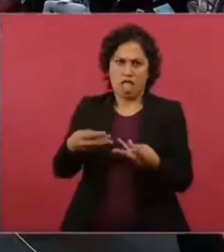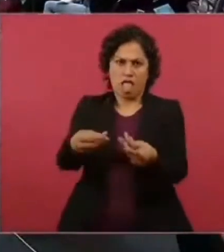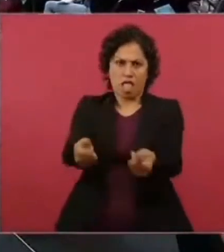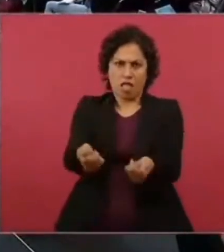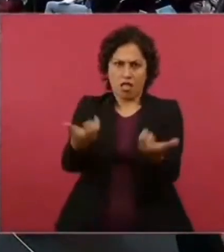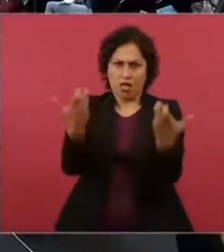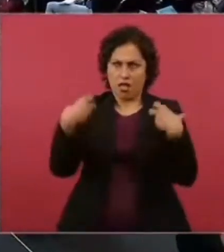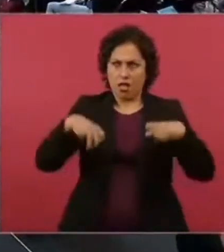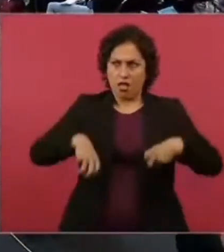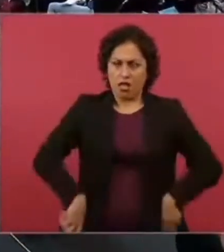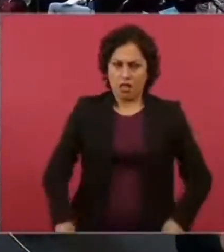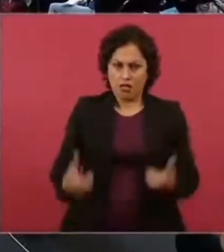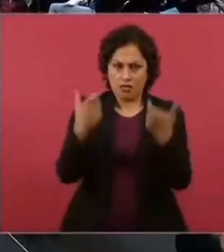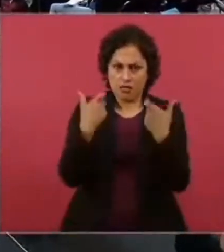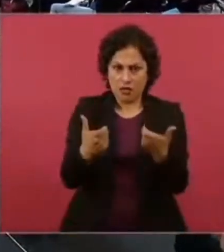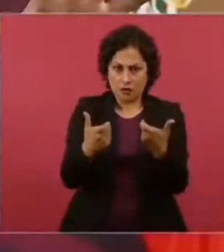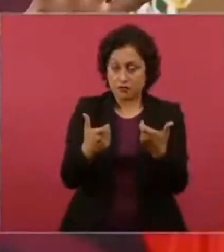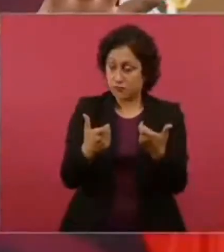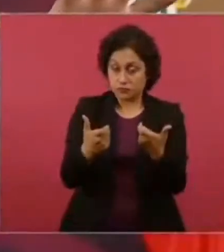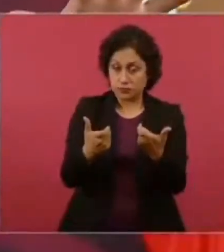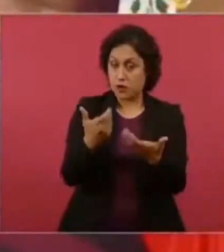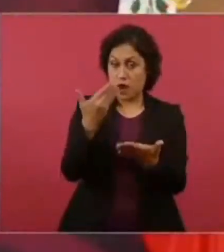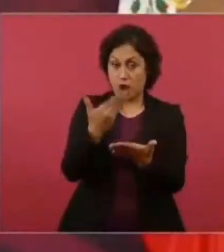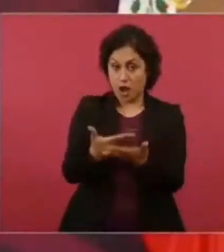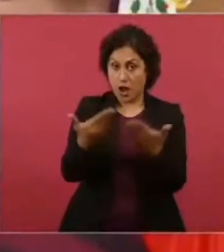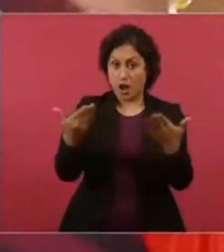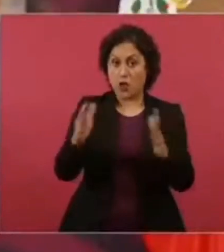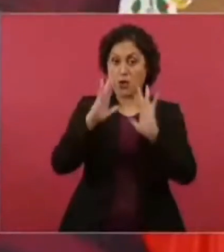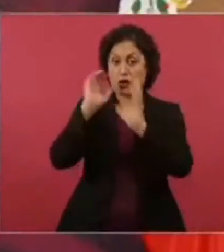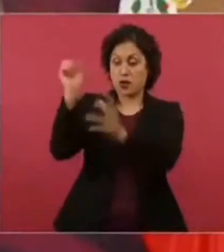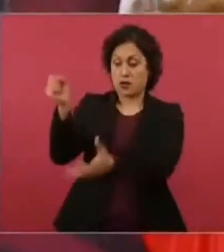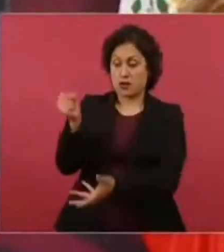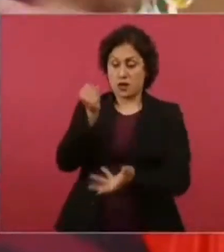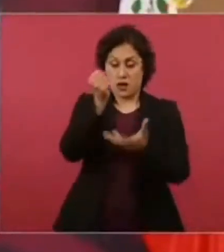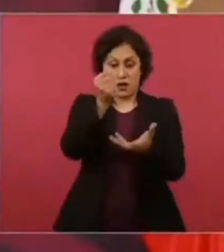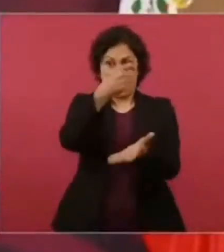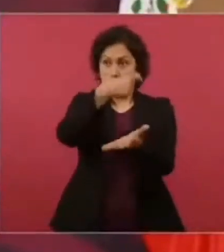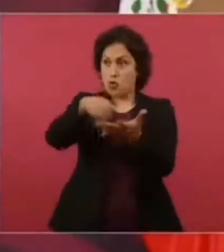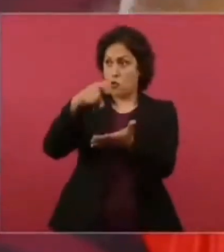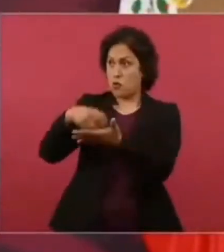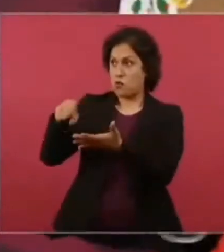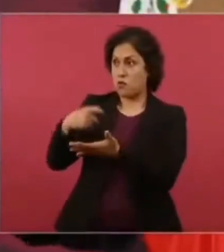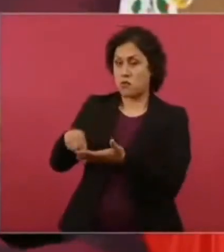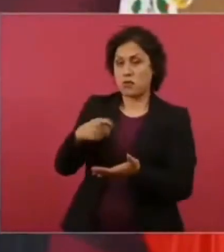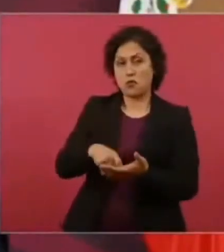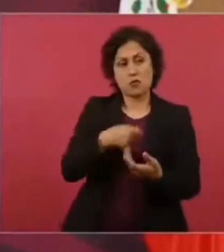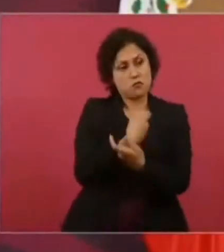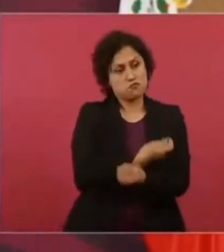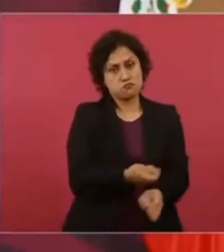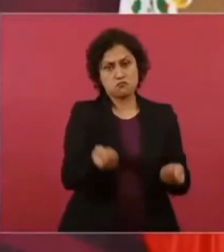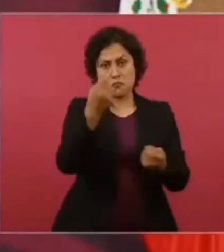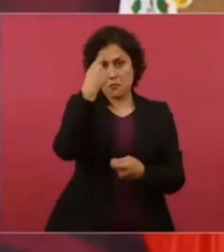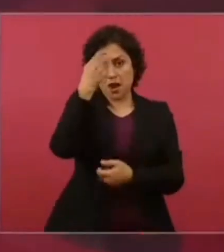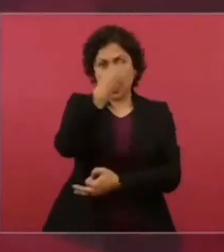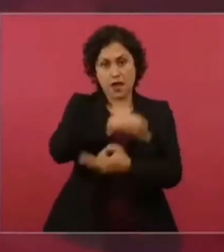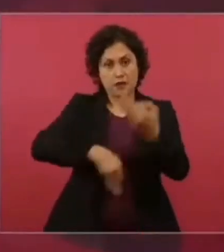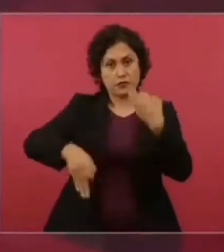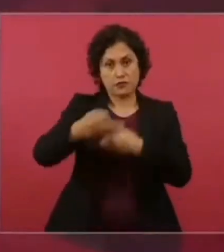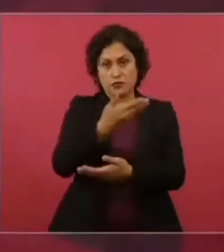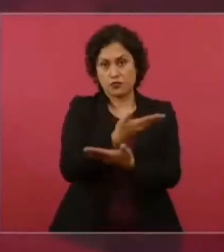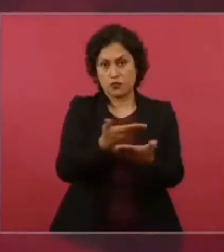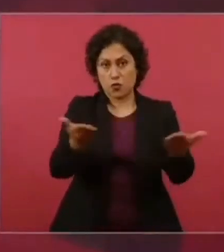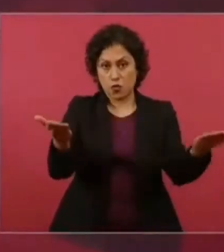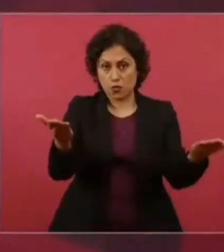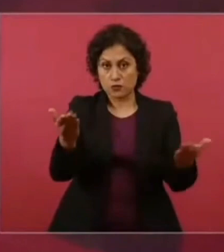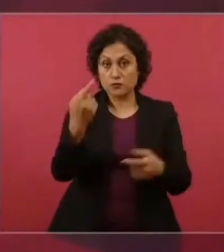Y ahora, con el mismo presupuesto, tenemos todas las medicinas para todo el pueblo. Nos